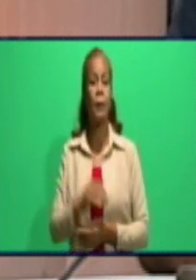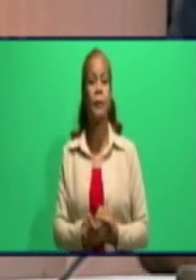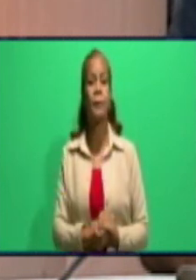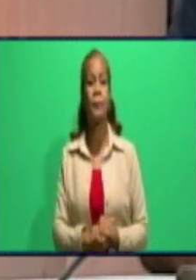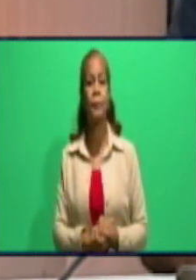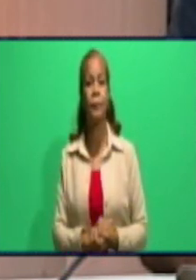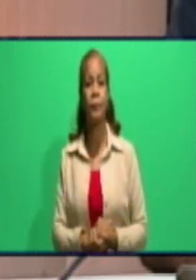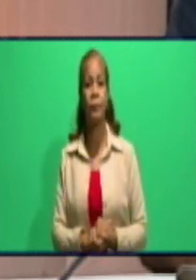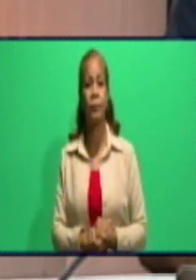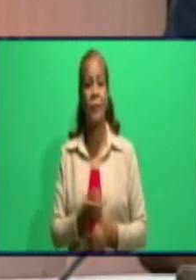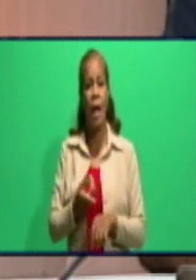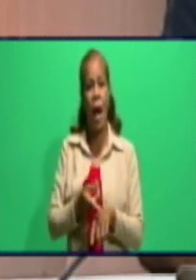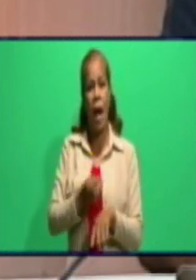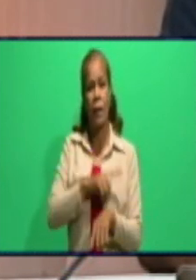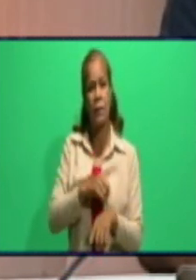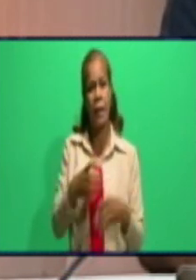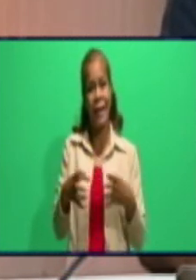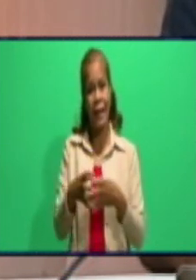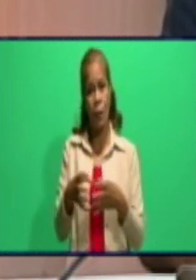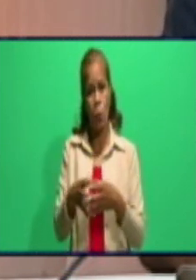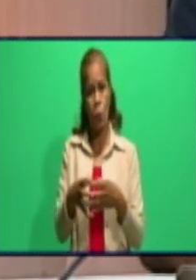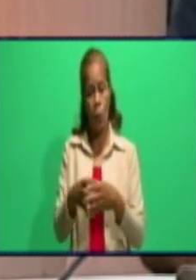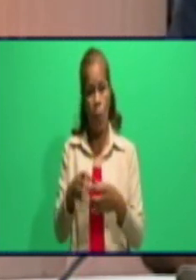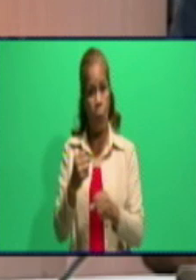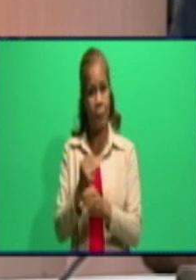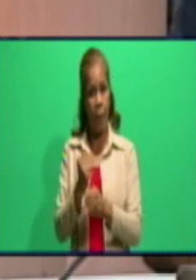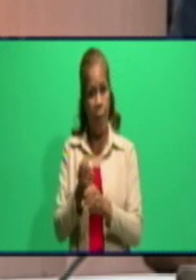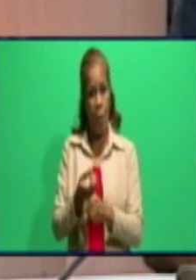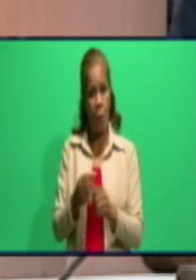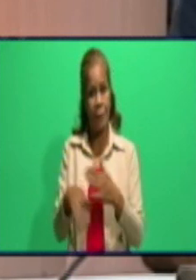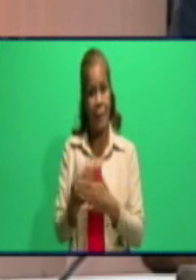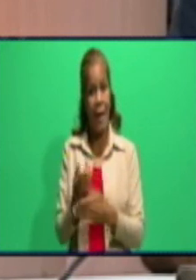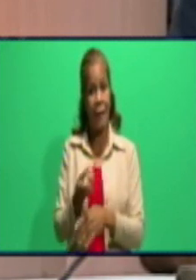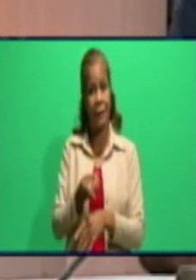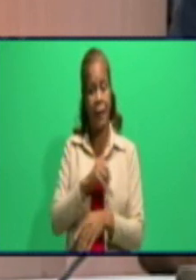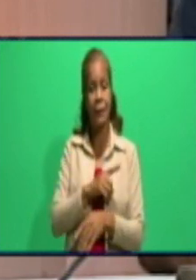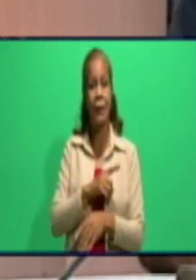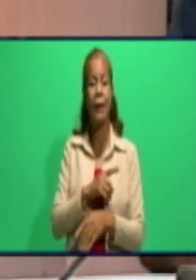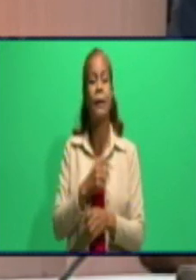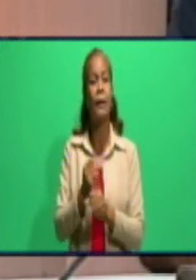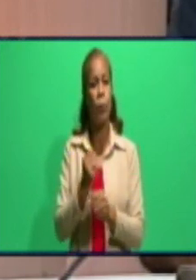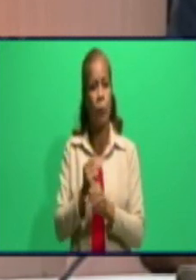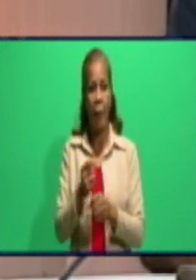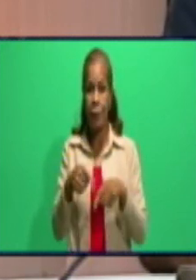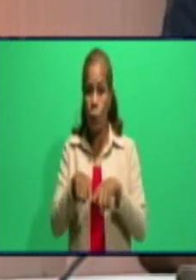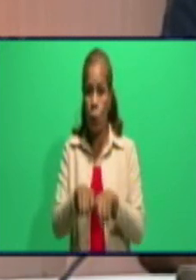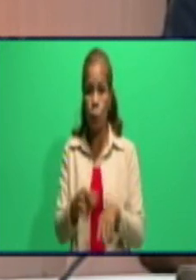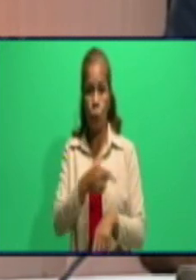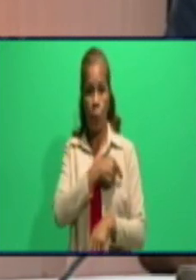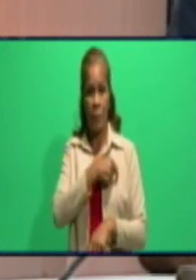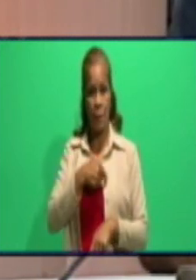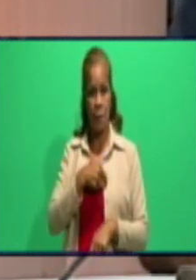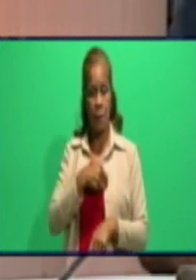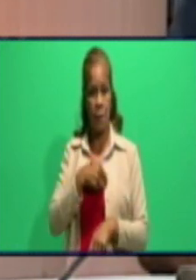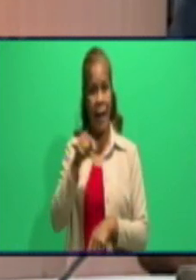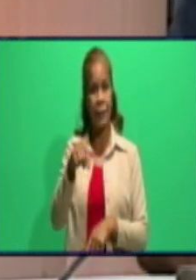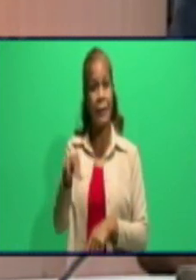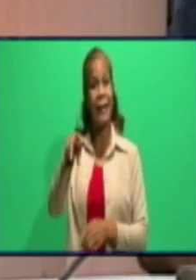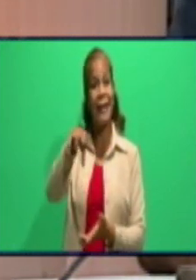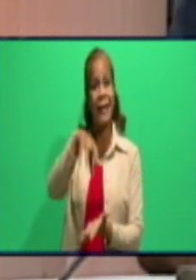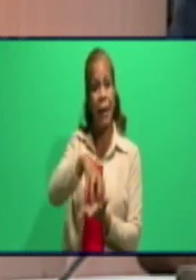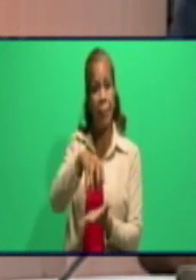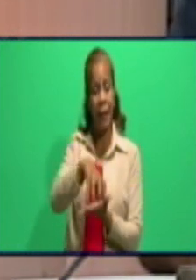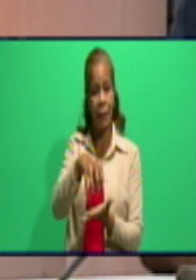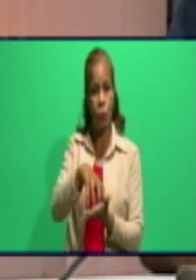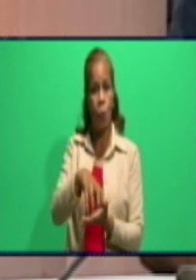atención ayer en el grupo de enfrentamiento que tenemos aquí en la provincia, que estamos trabajando con el Minim, aquí en el reparto de Jesús Menéndez, se